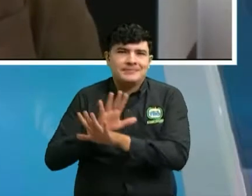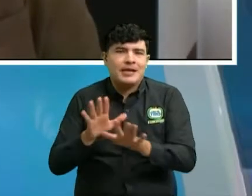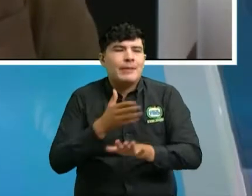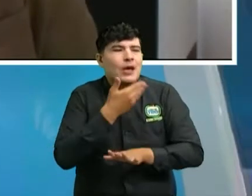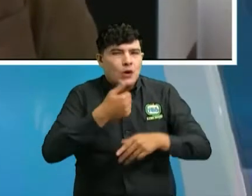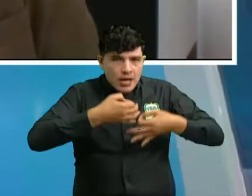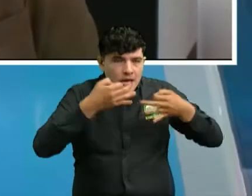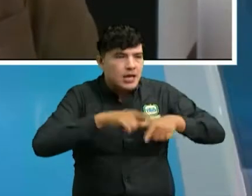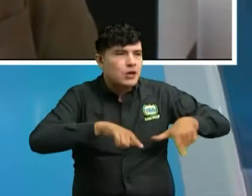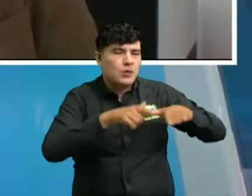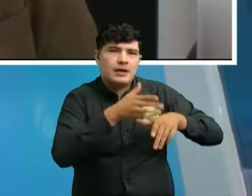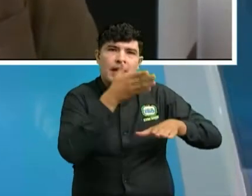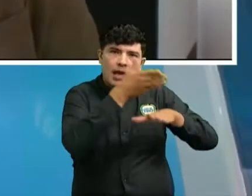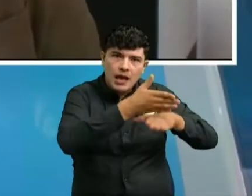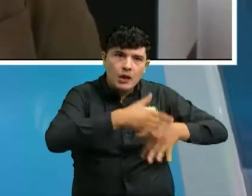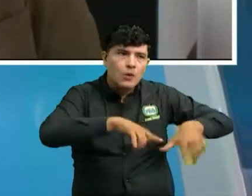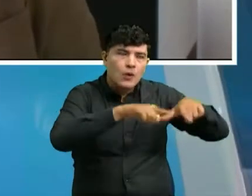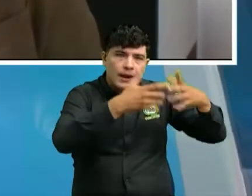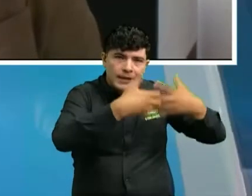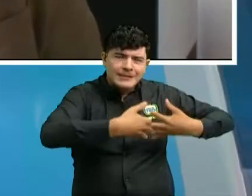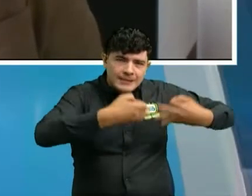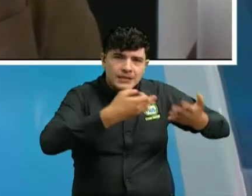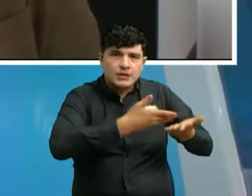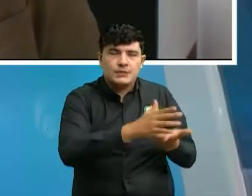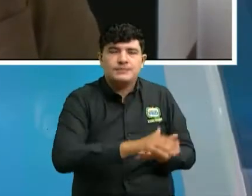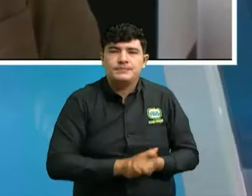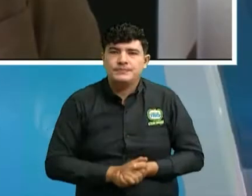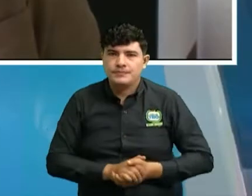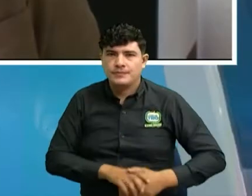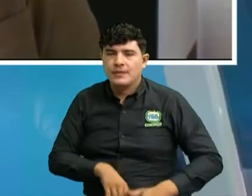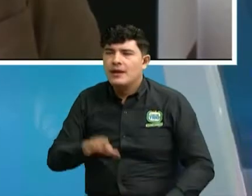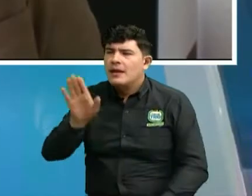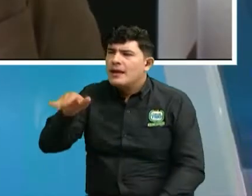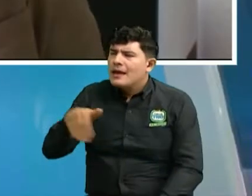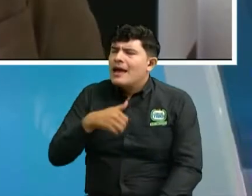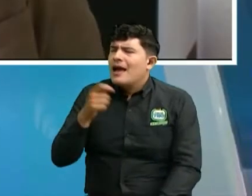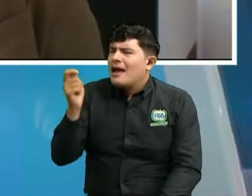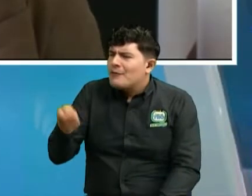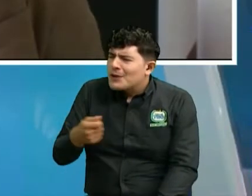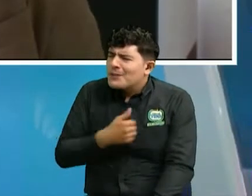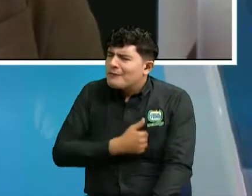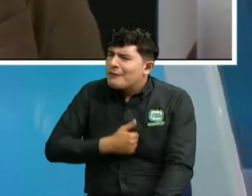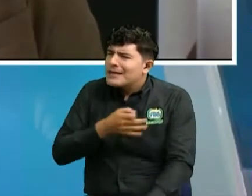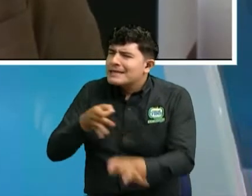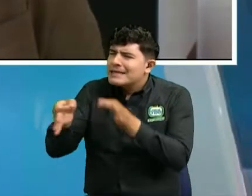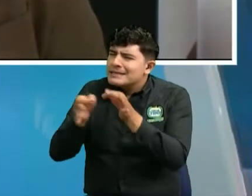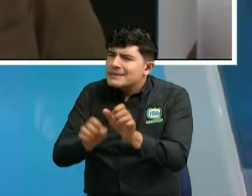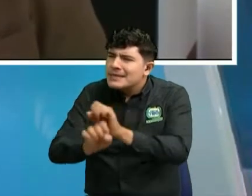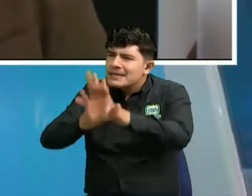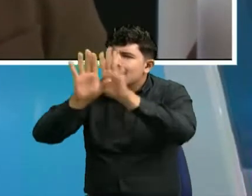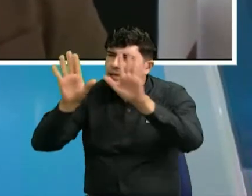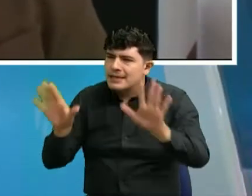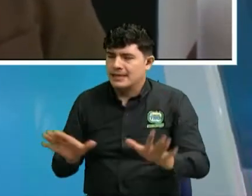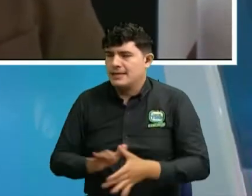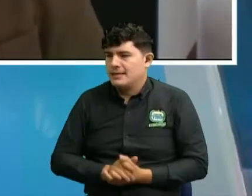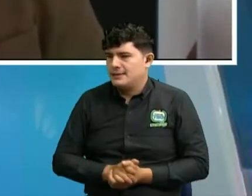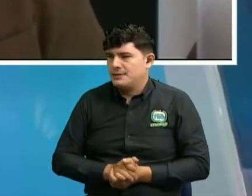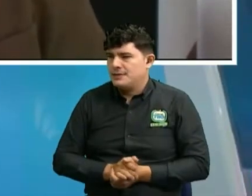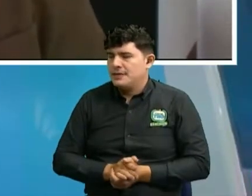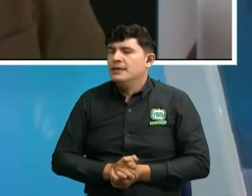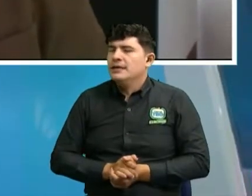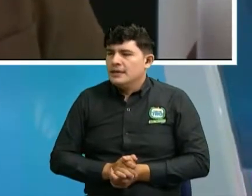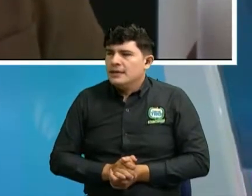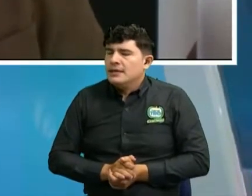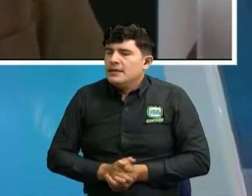ilustrar un poco a nuestros televidentes cómo hago yo para tener claro o para saber si esta página es legal o no si puedo